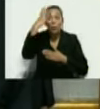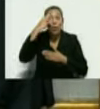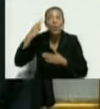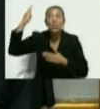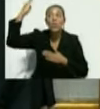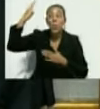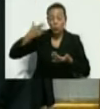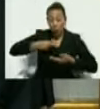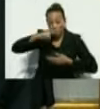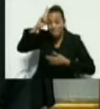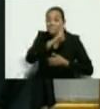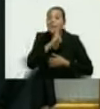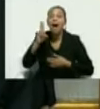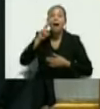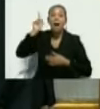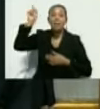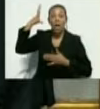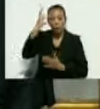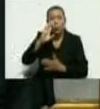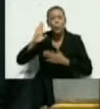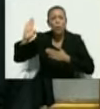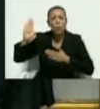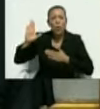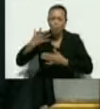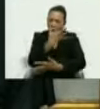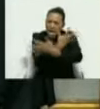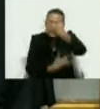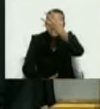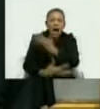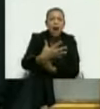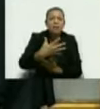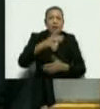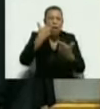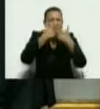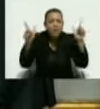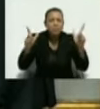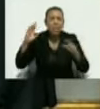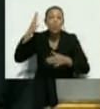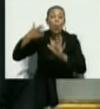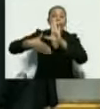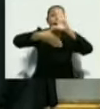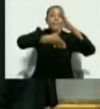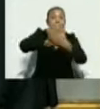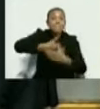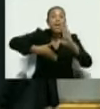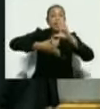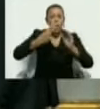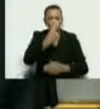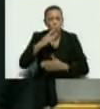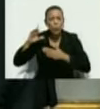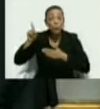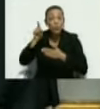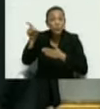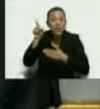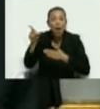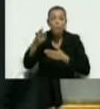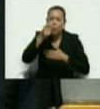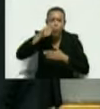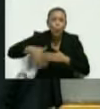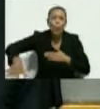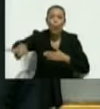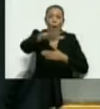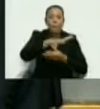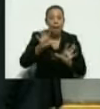nuestros padres. Jura por la sangre derramada por los libertadores de América. Jura por el pueblo